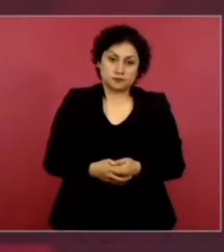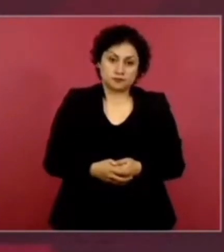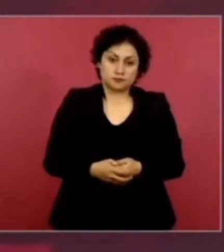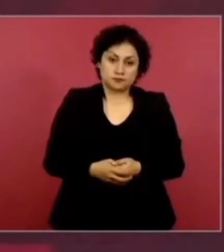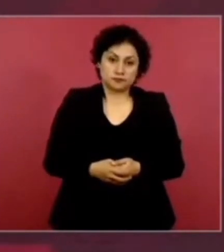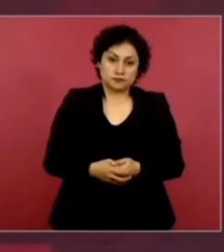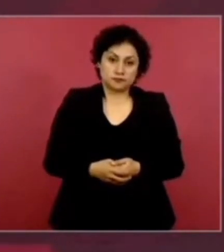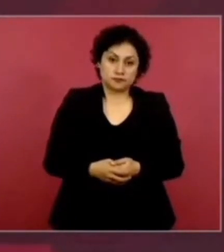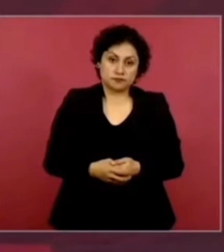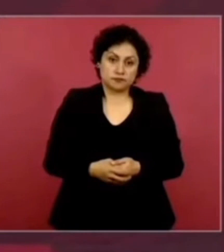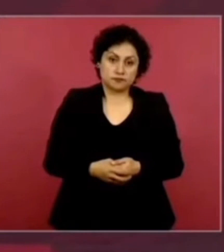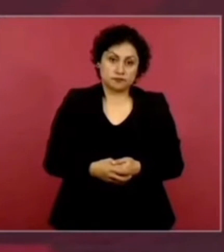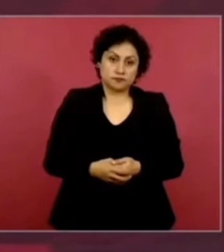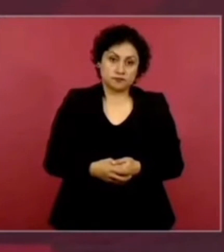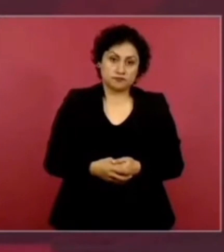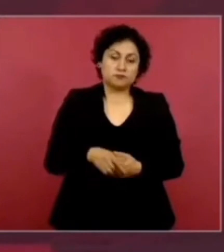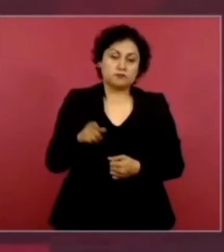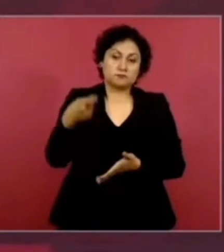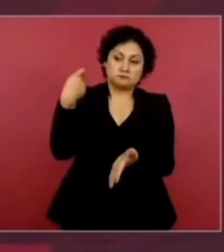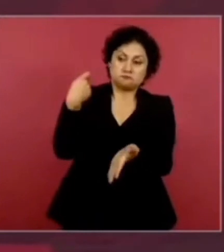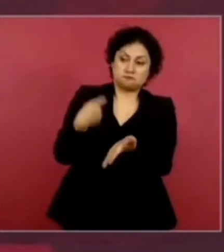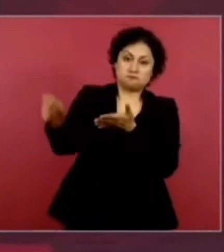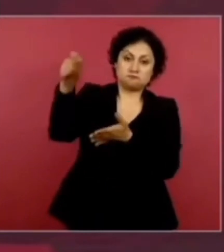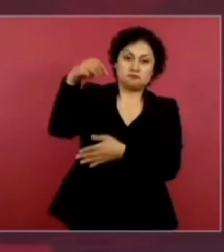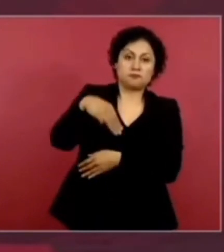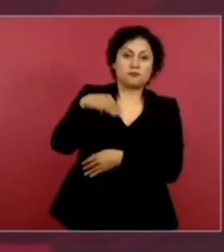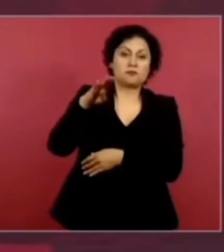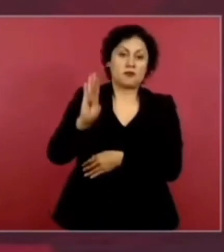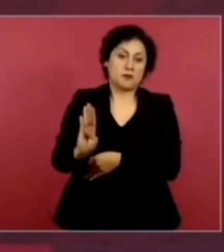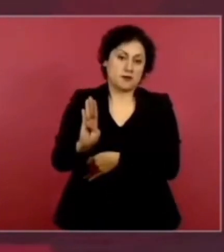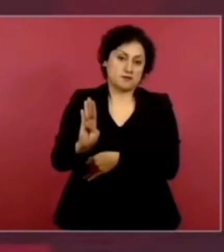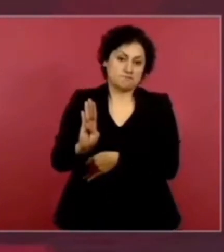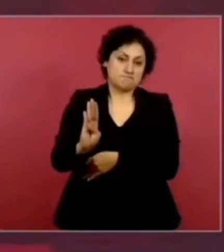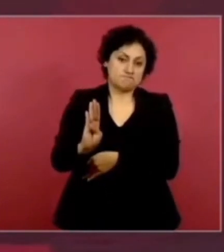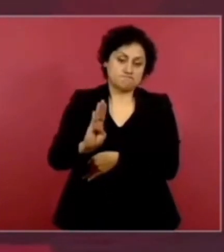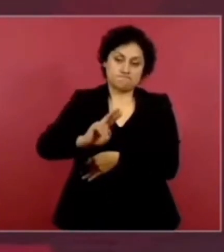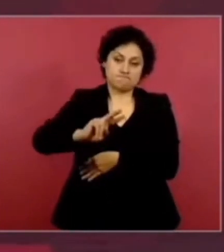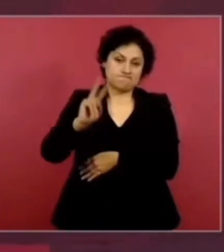tiene MB de calificación.